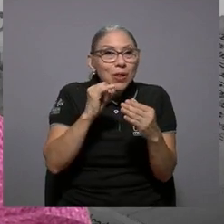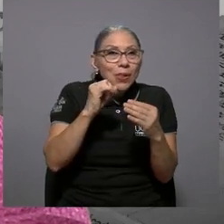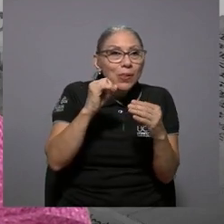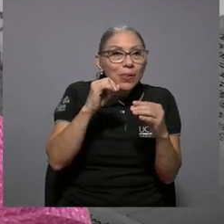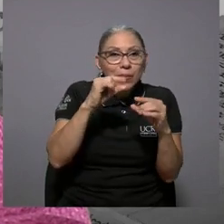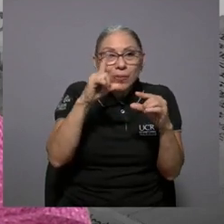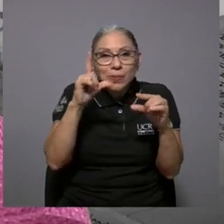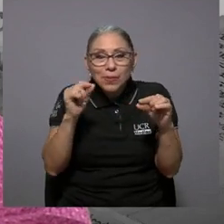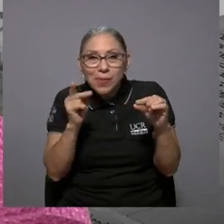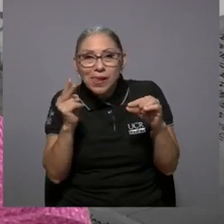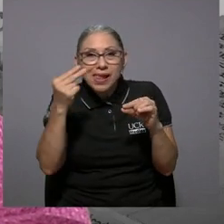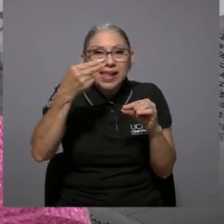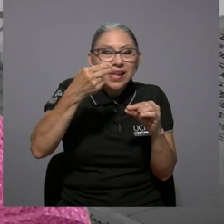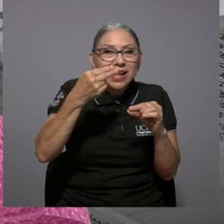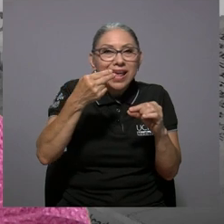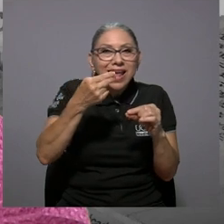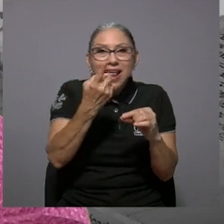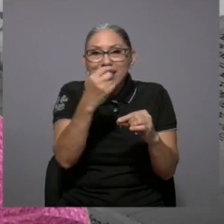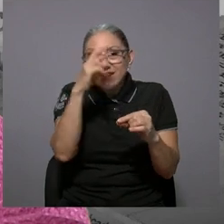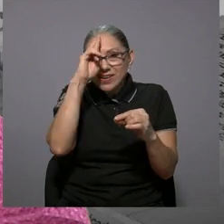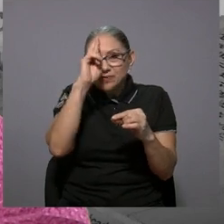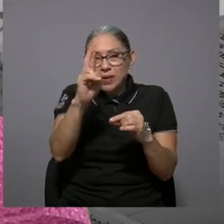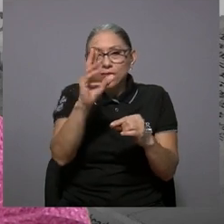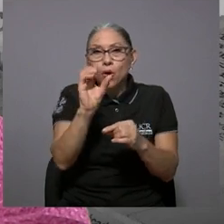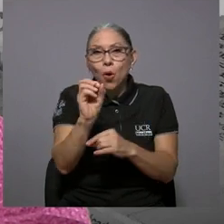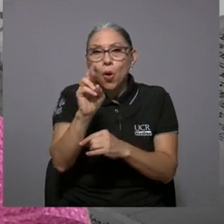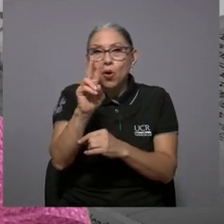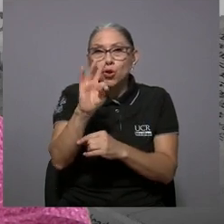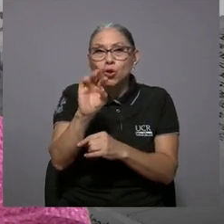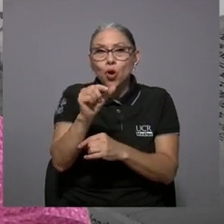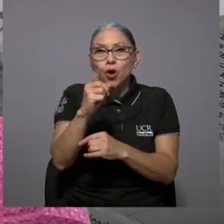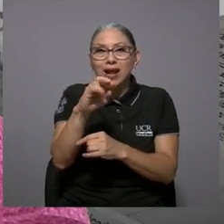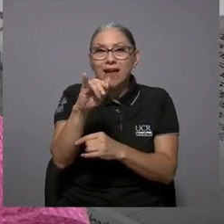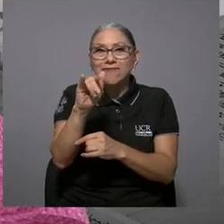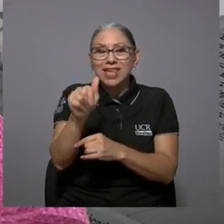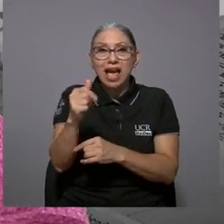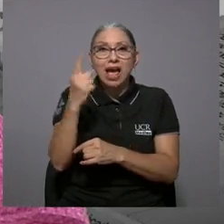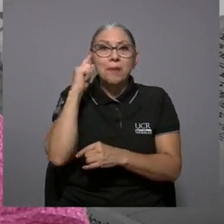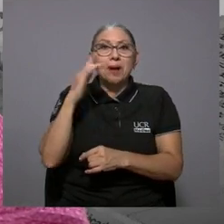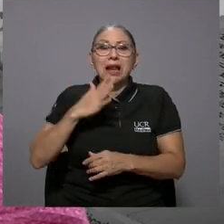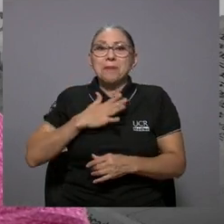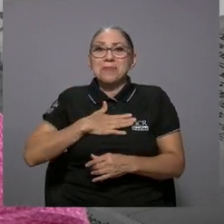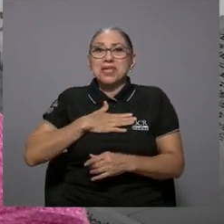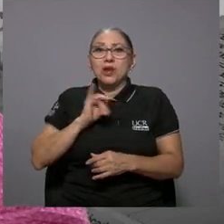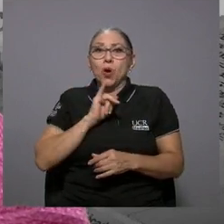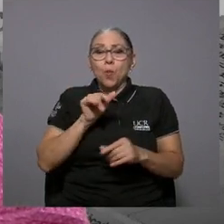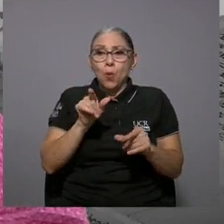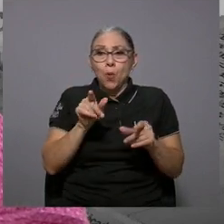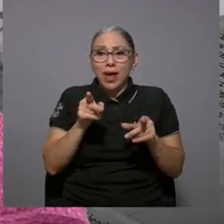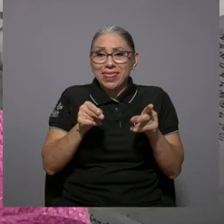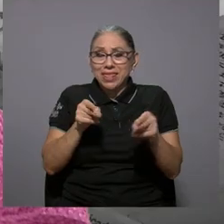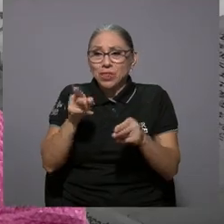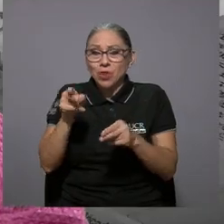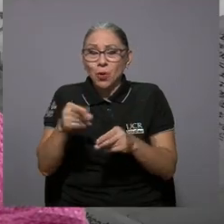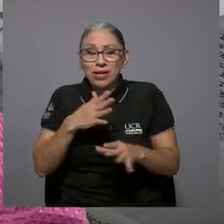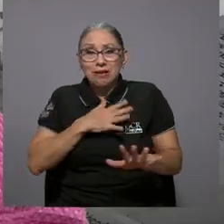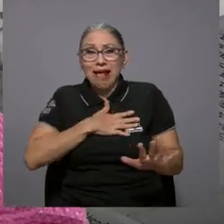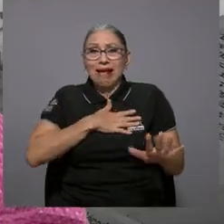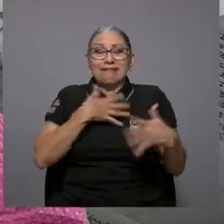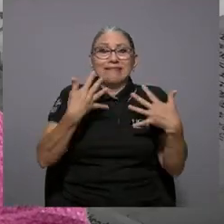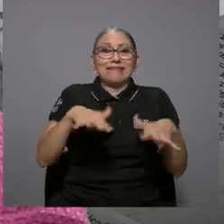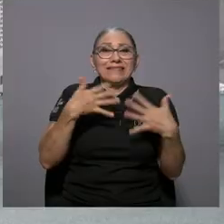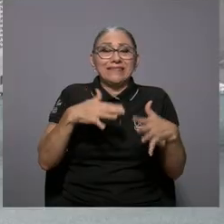y el irrespeto a la ortografía por ejemplo que para mí como editora eso me mata yo leo editando